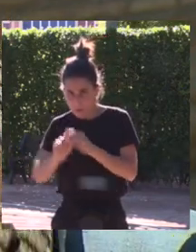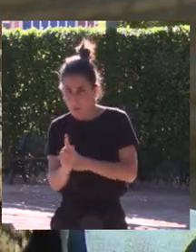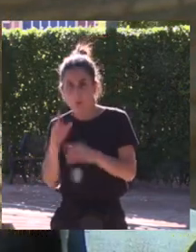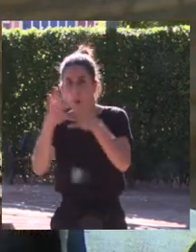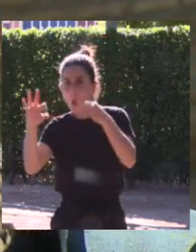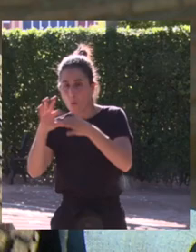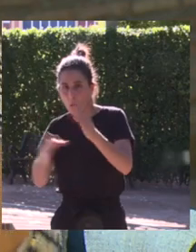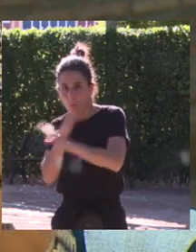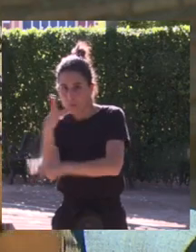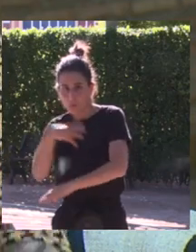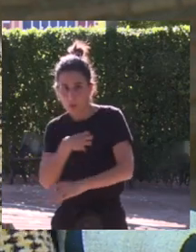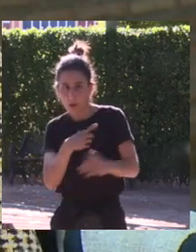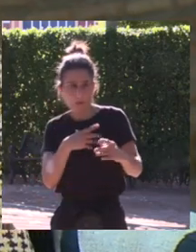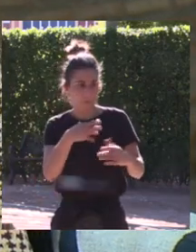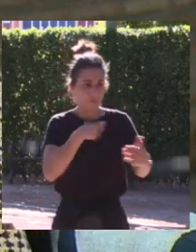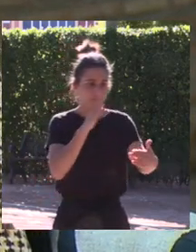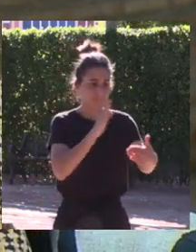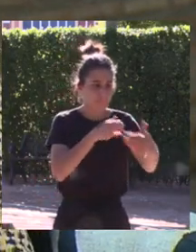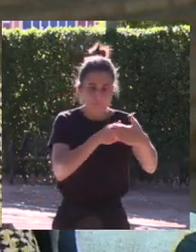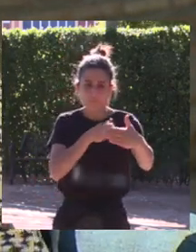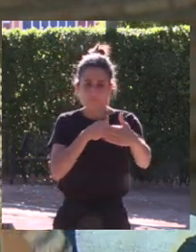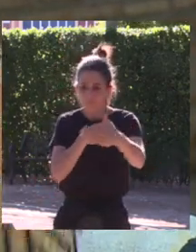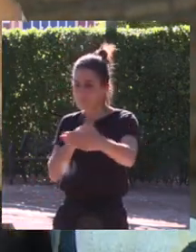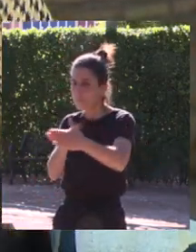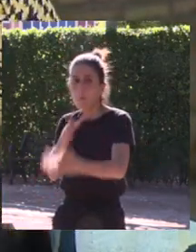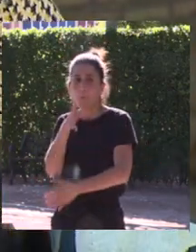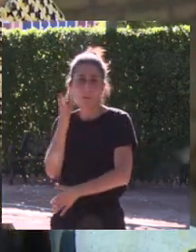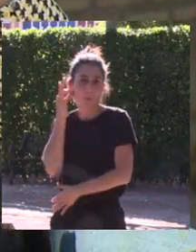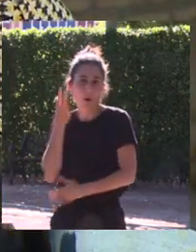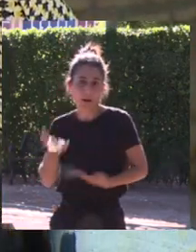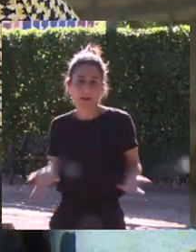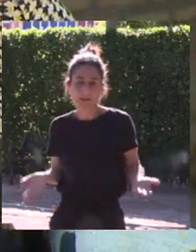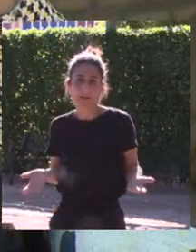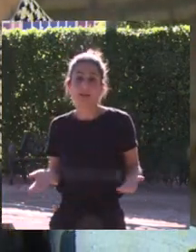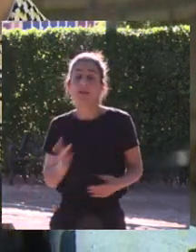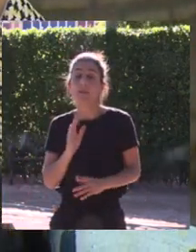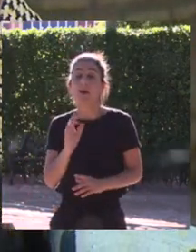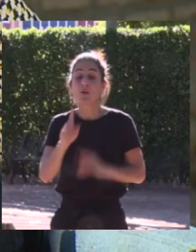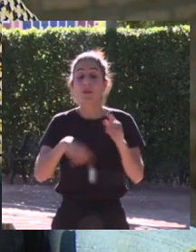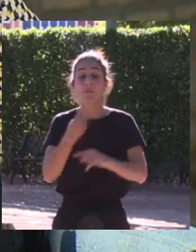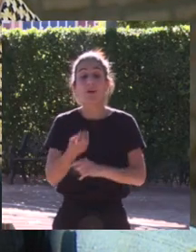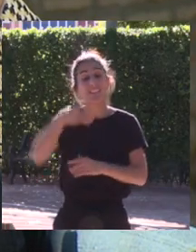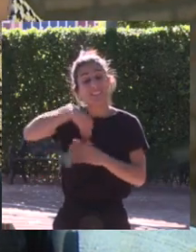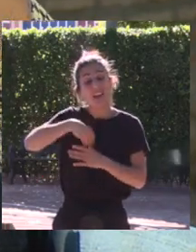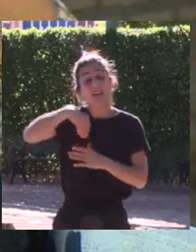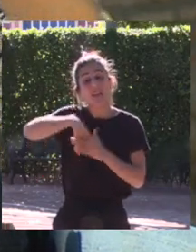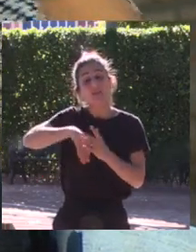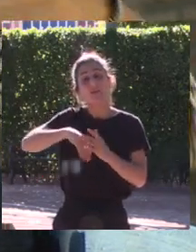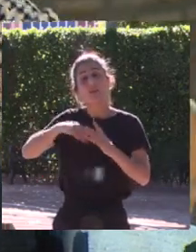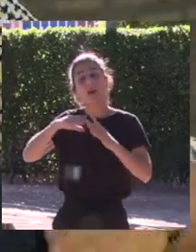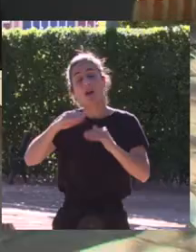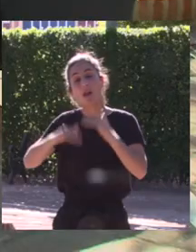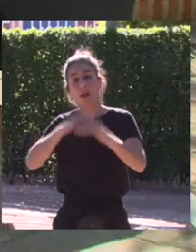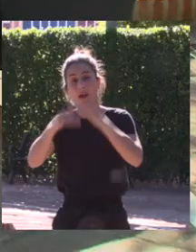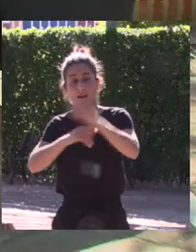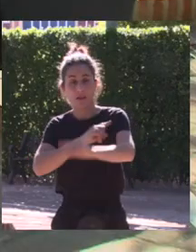juegos todo eso era un inconveniente muy grande luego es verdad que dentro de mi carrera deportiva y en